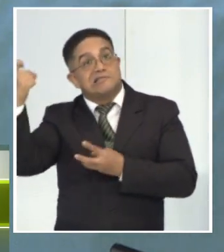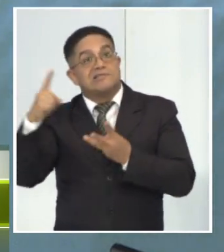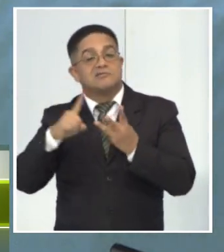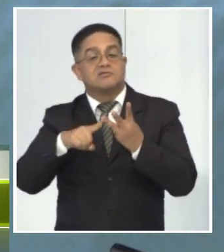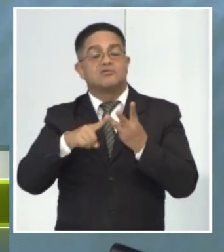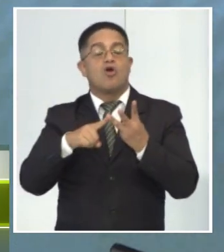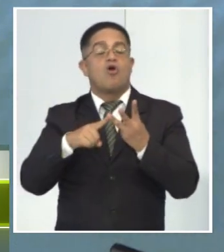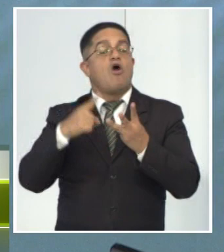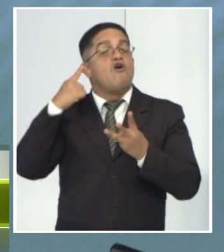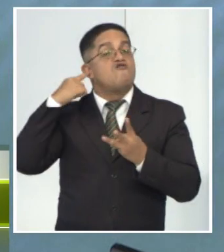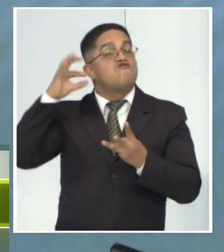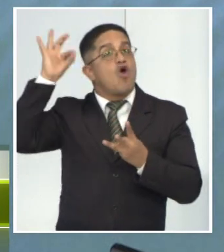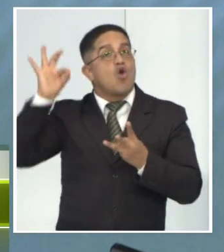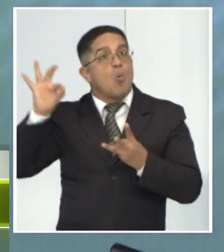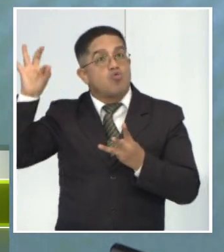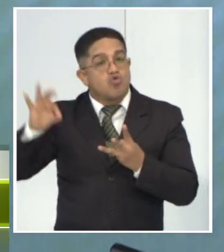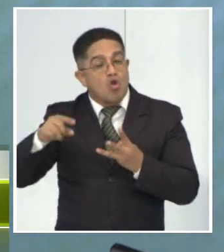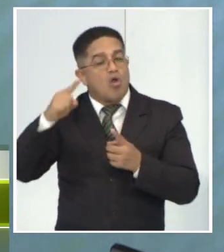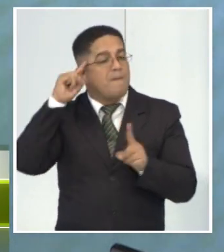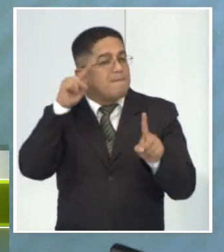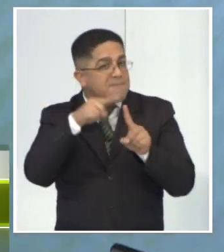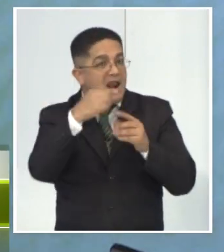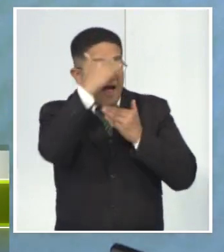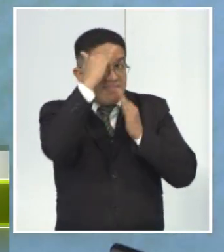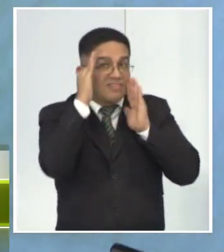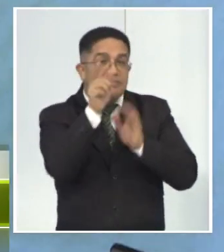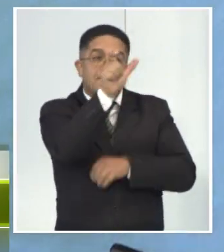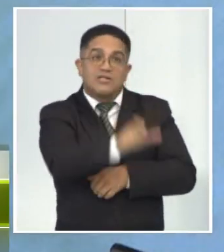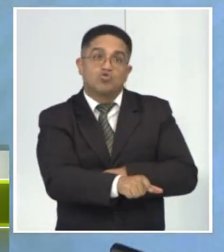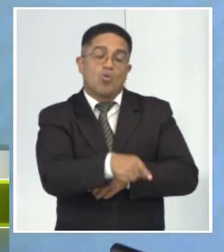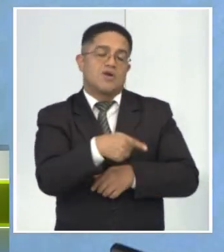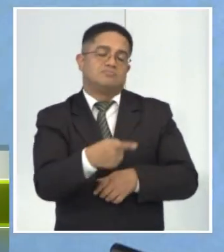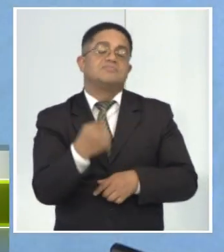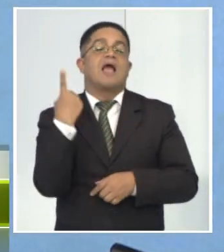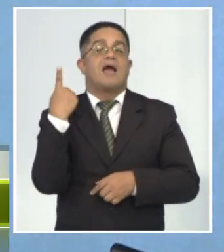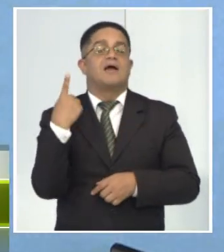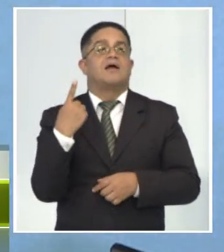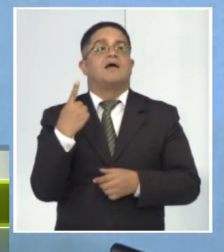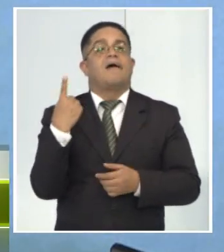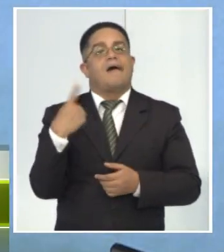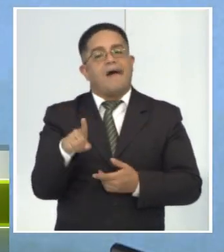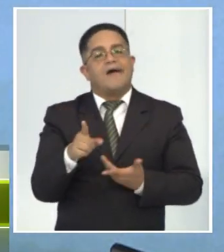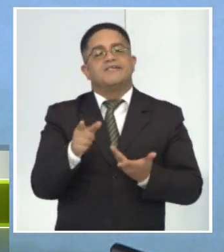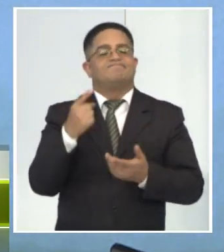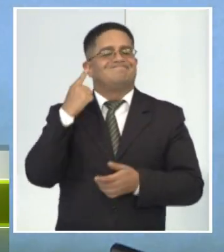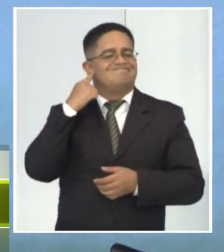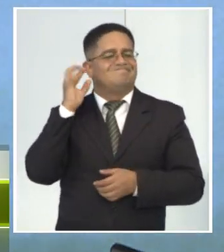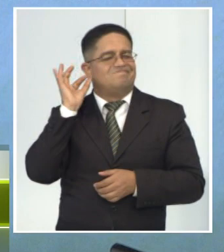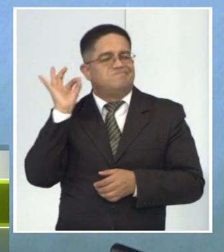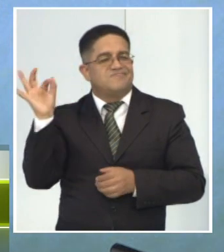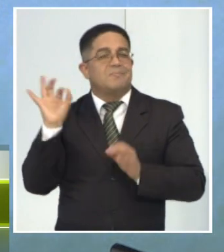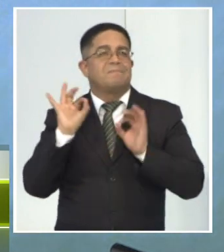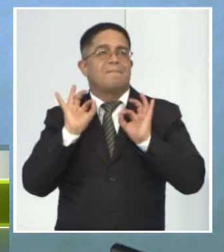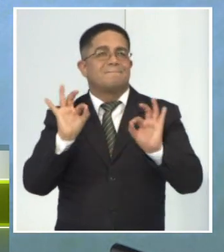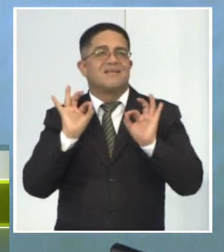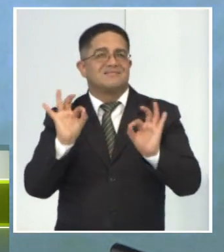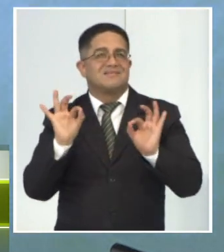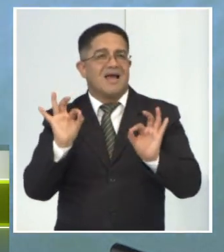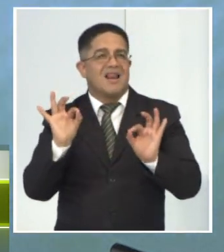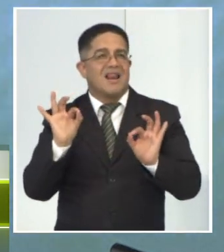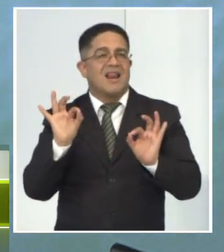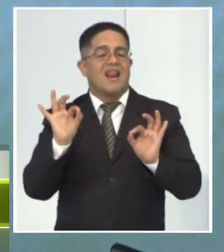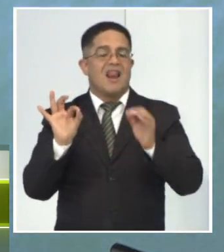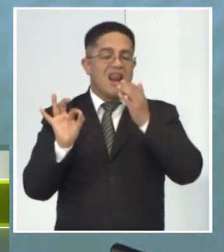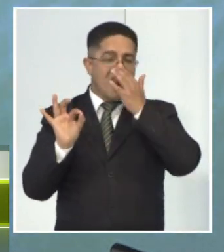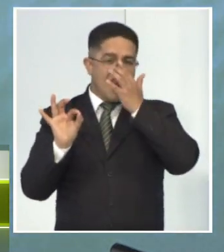fonodiólogos para poder tratar a este paciente. Hay un paréntesis especial en los casos que es un tínitus, es este ruido que es pulsátil, es